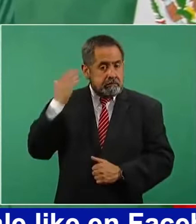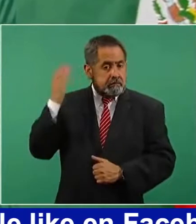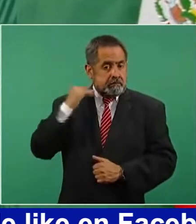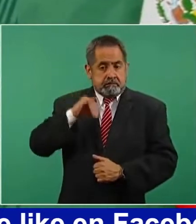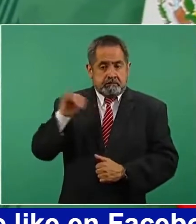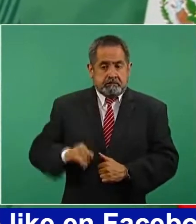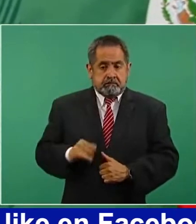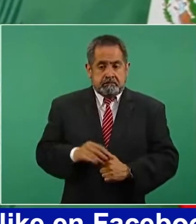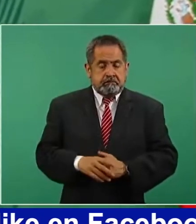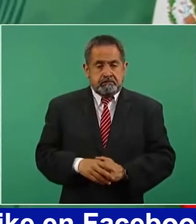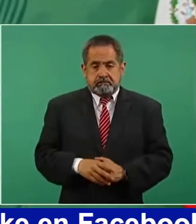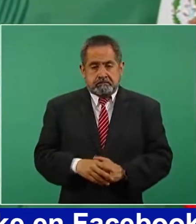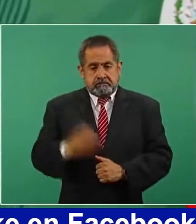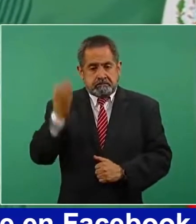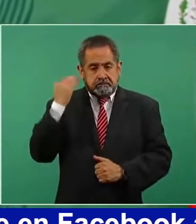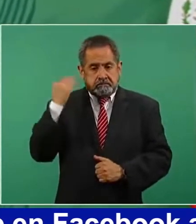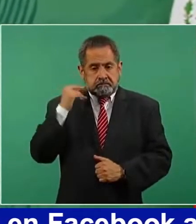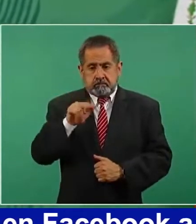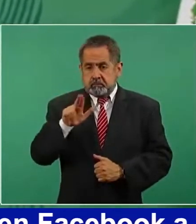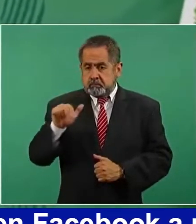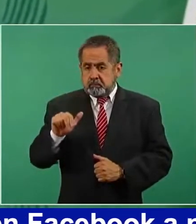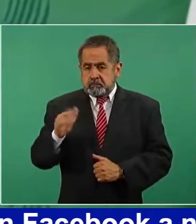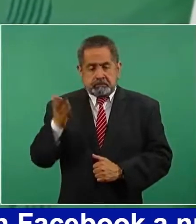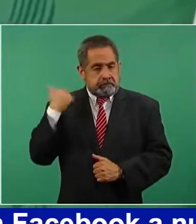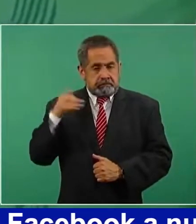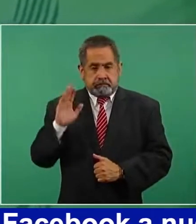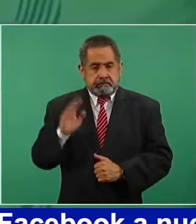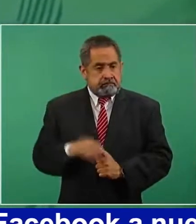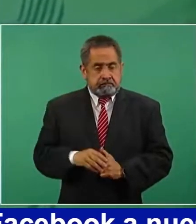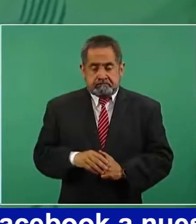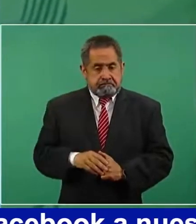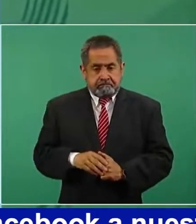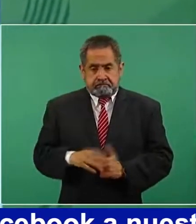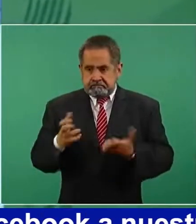Nunca se había llevado a cabo una acción